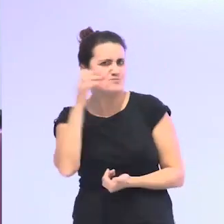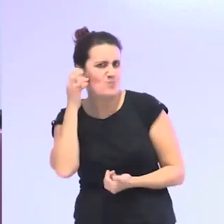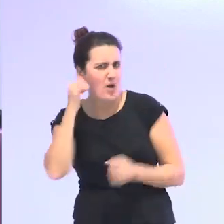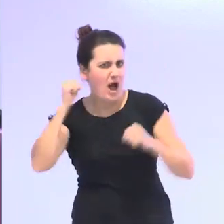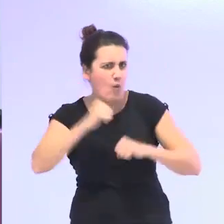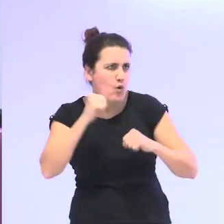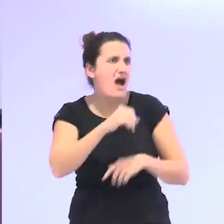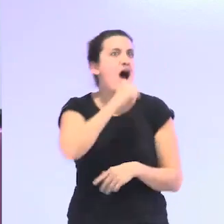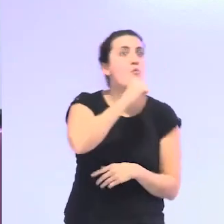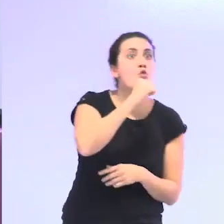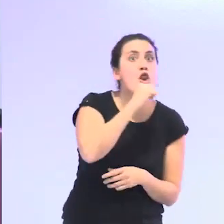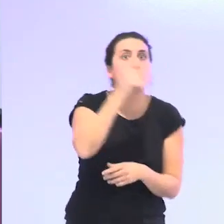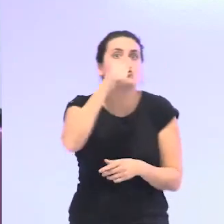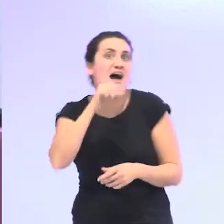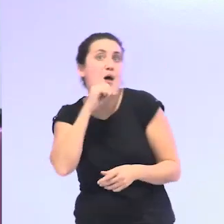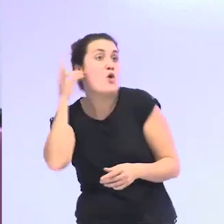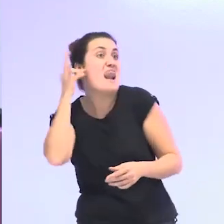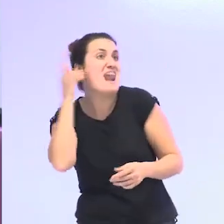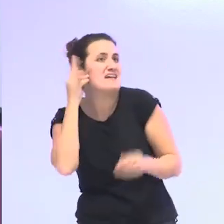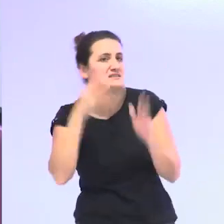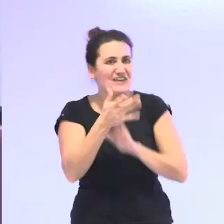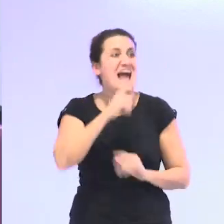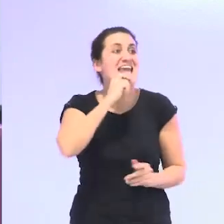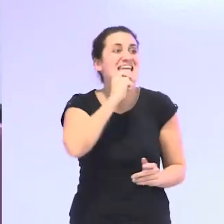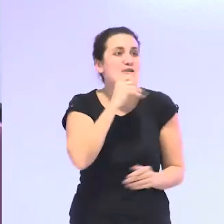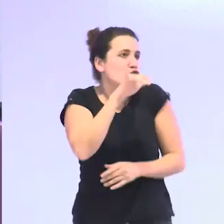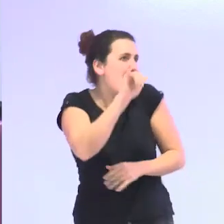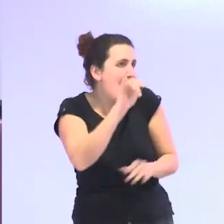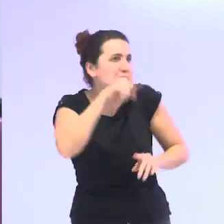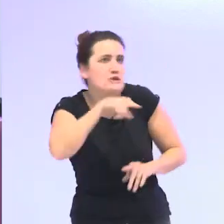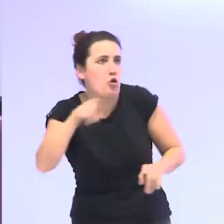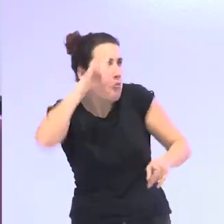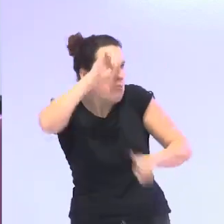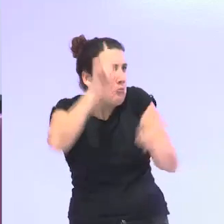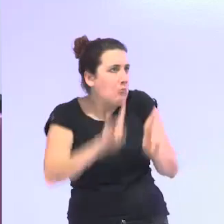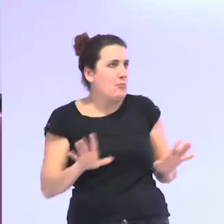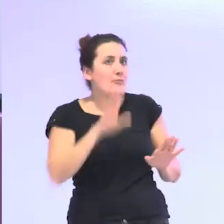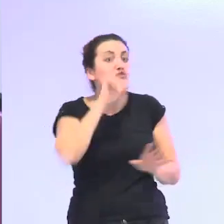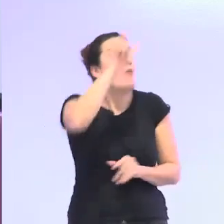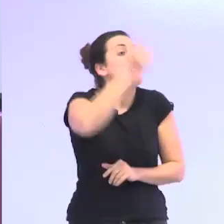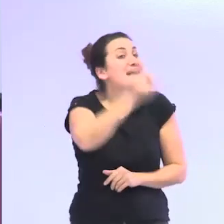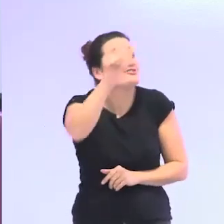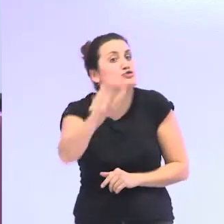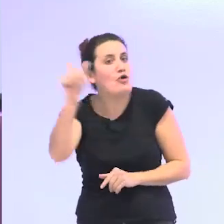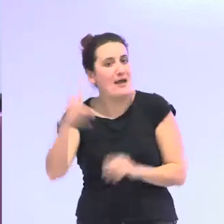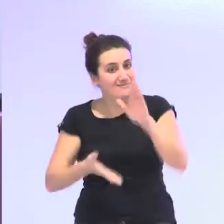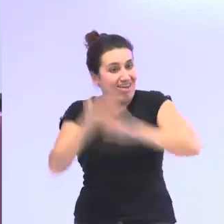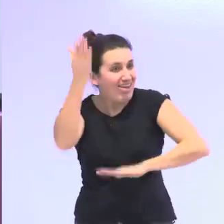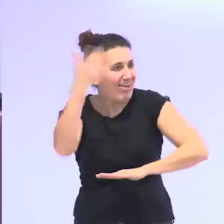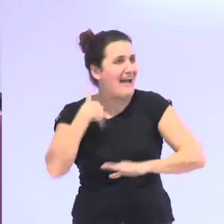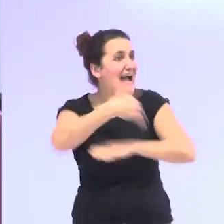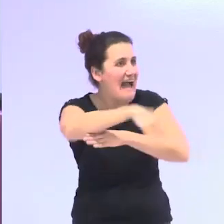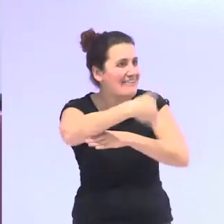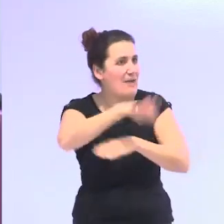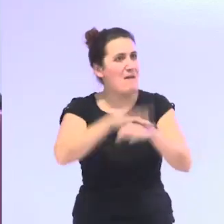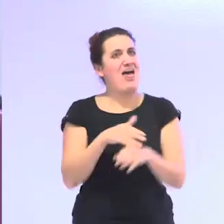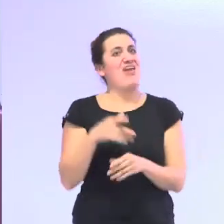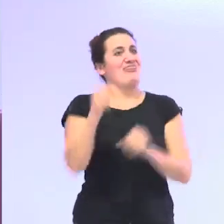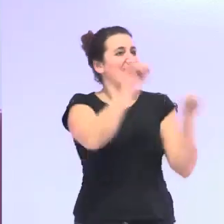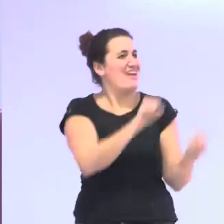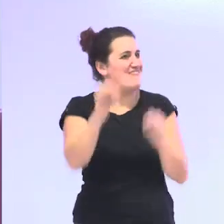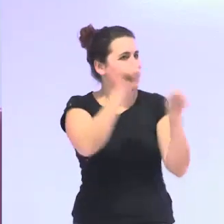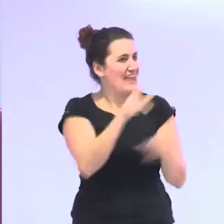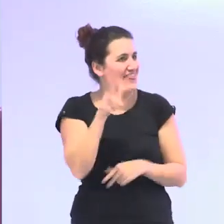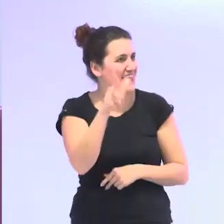serán abuelos y abuelas de sus nietos y los tienen pero lo que son es personas que están saliendo a la calle a defender derechos sociales y